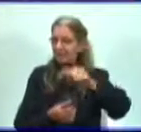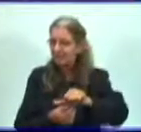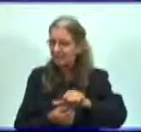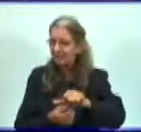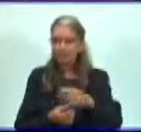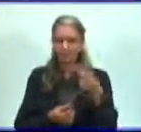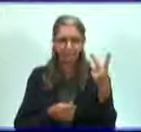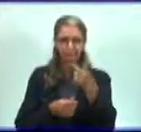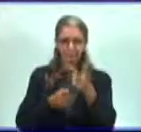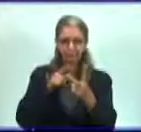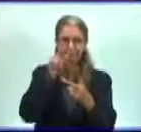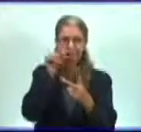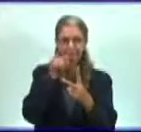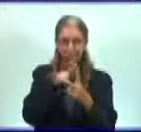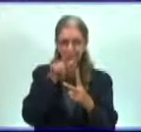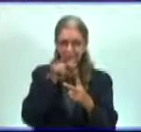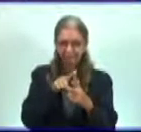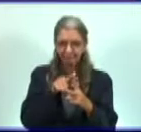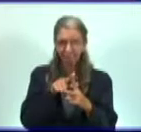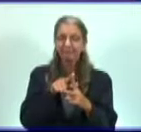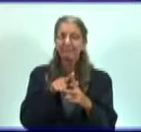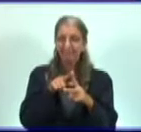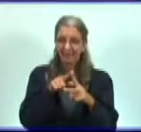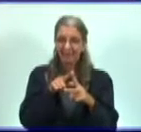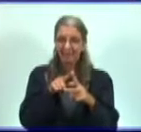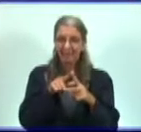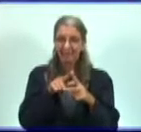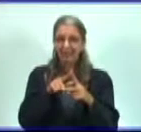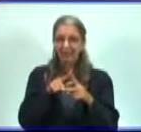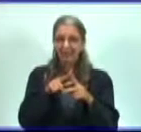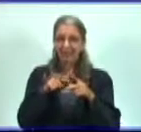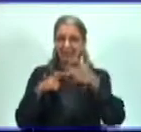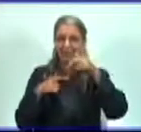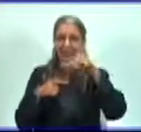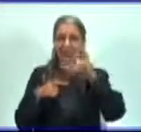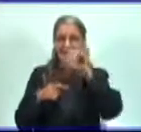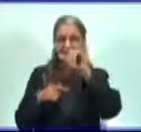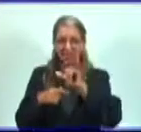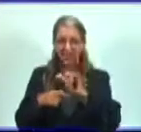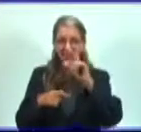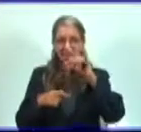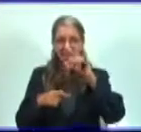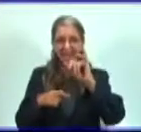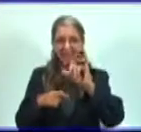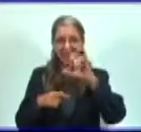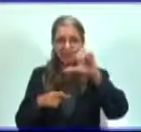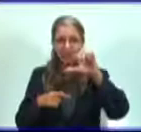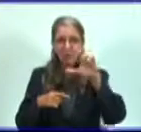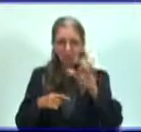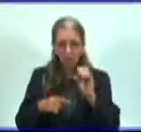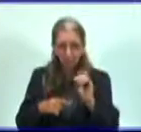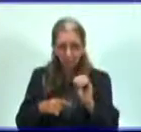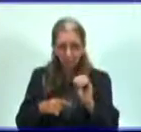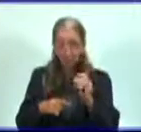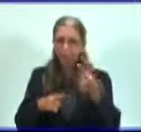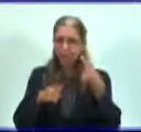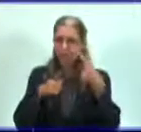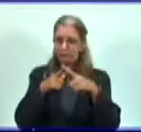a dos. El ciclo de multiplicación lítico y el ciclo de multiplicación